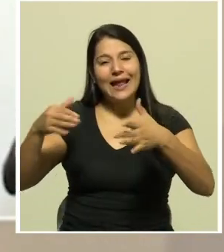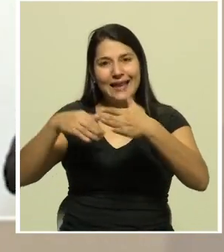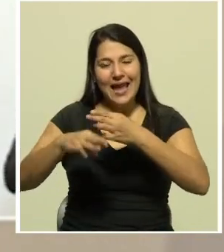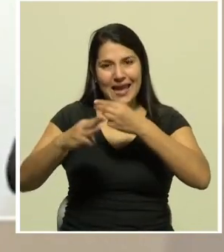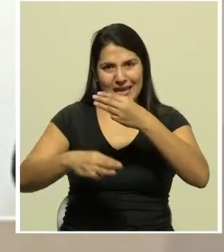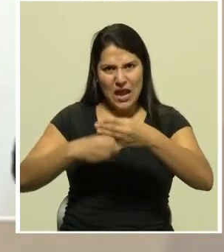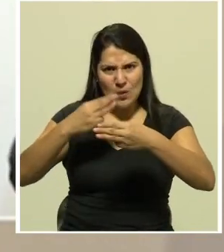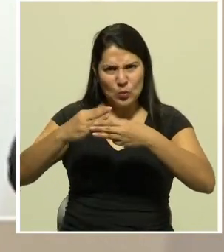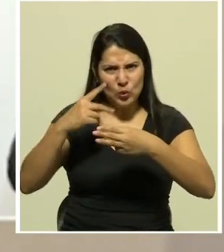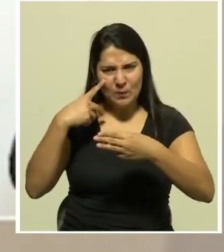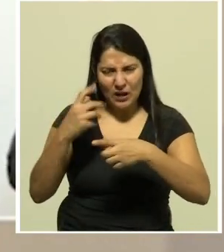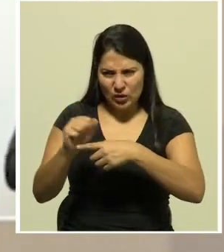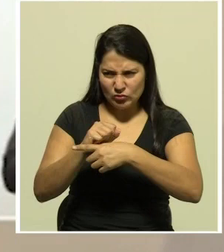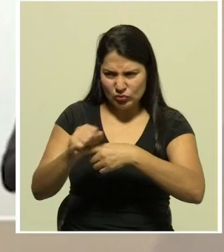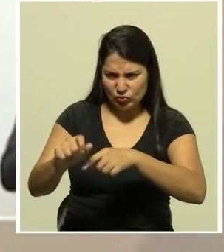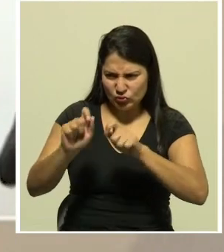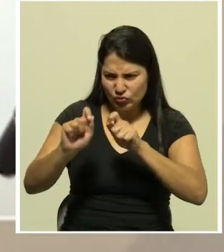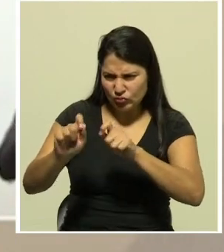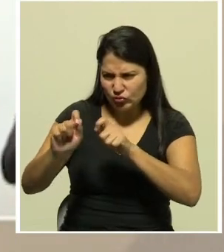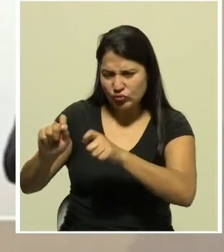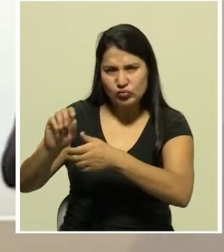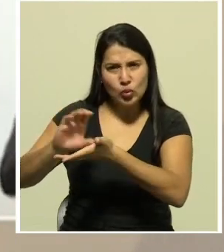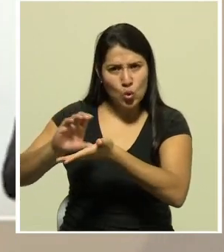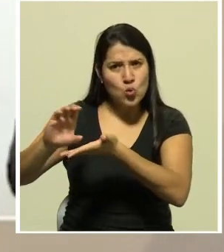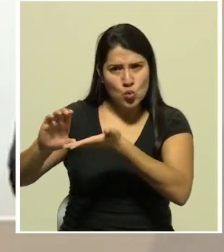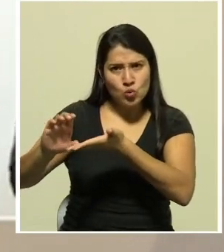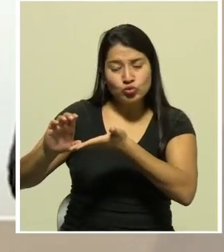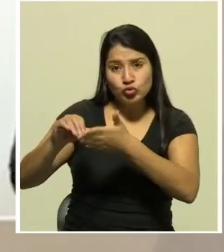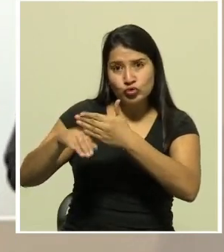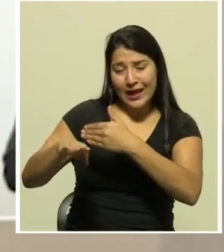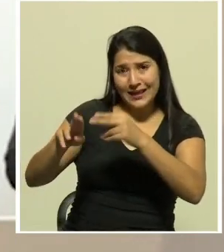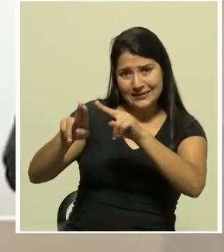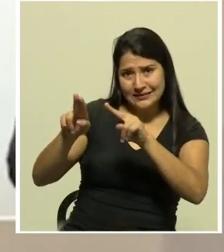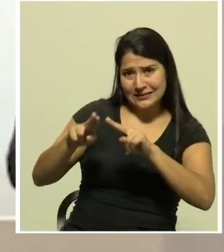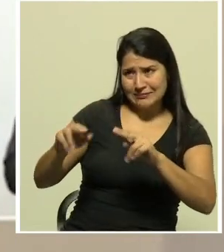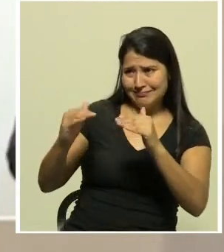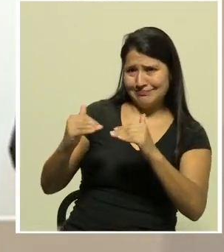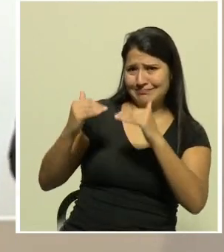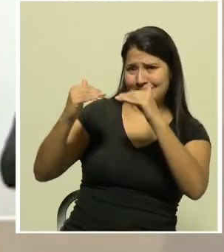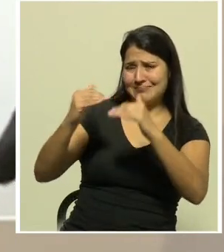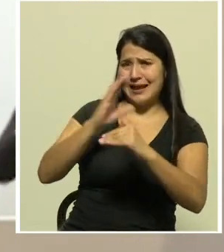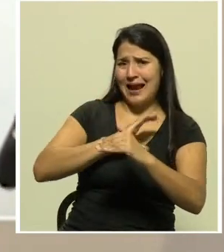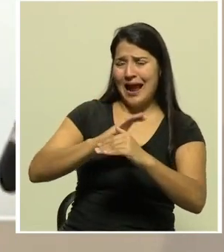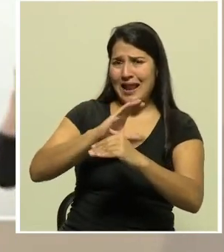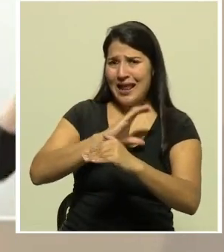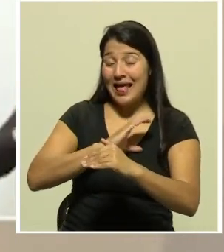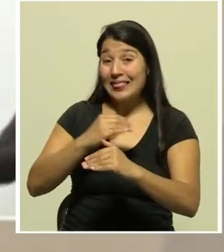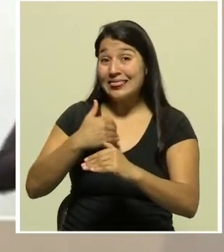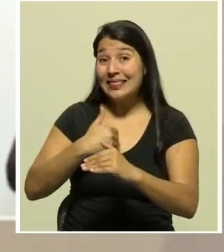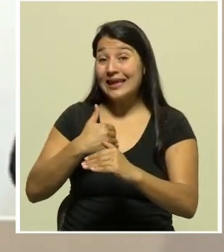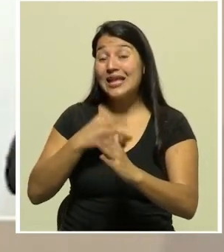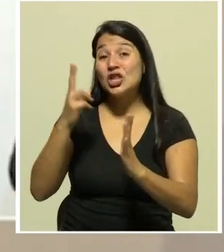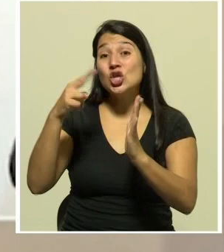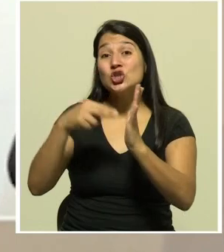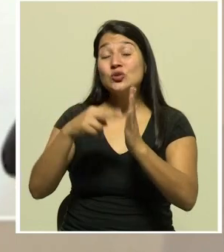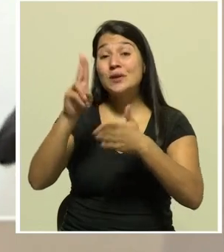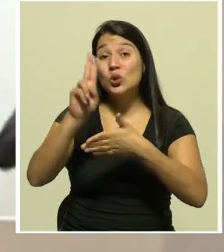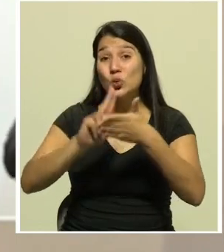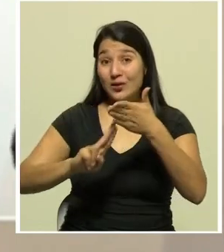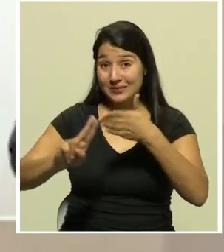cursos en línea de la mayor calidad incluyendo más de dos mil universidades